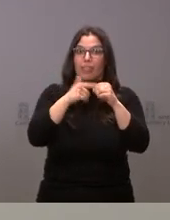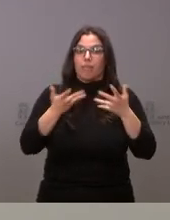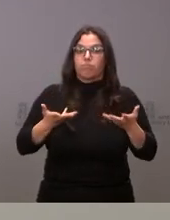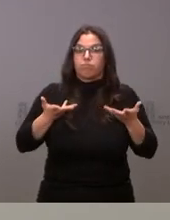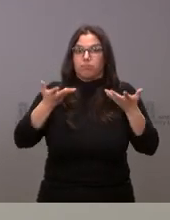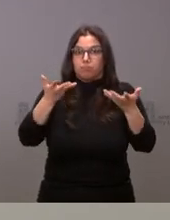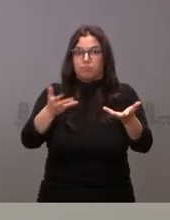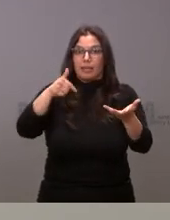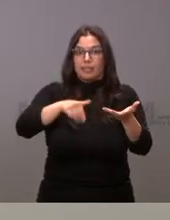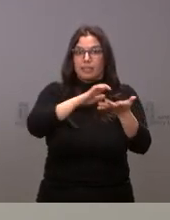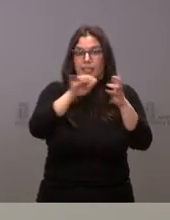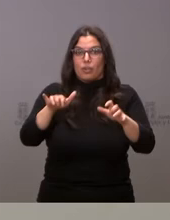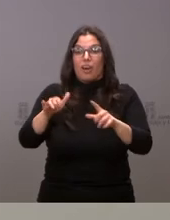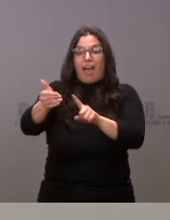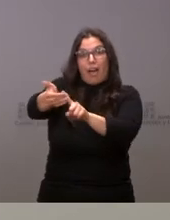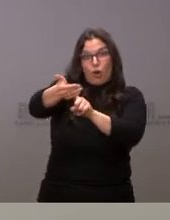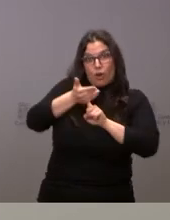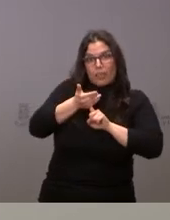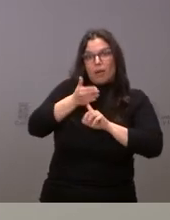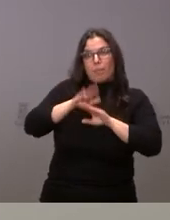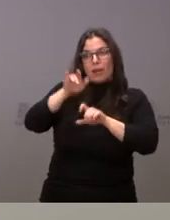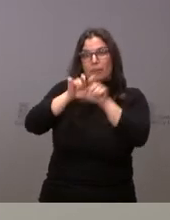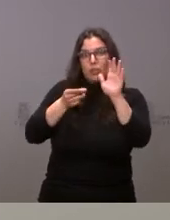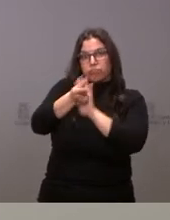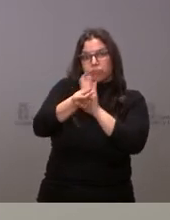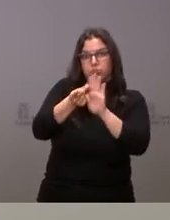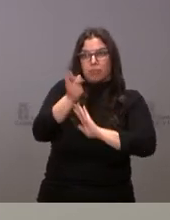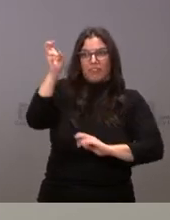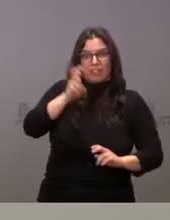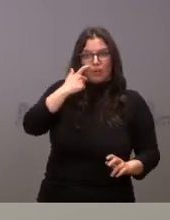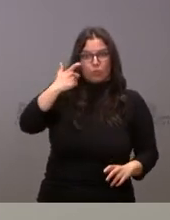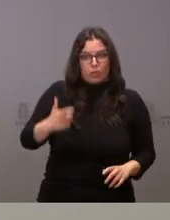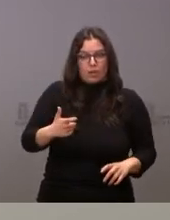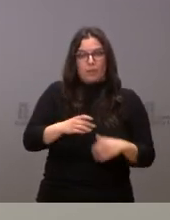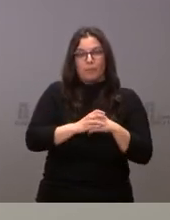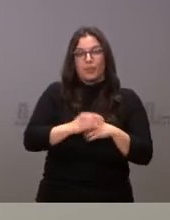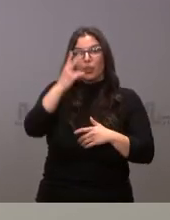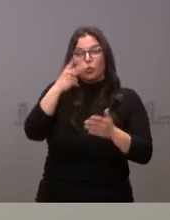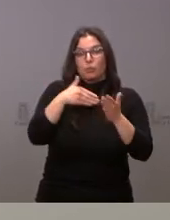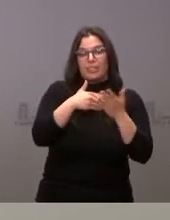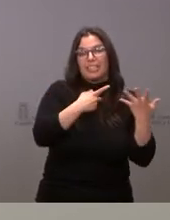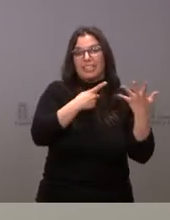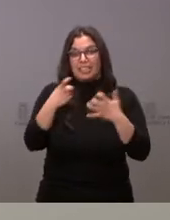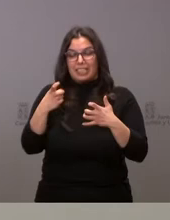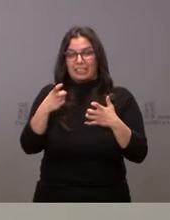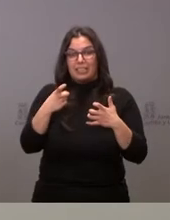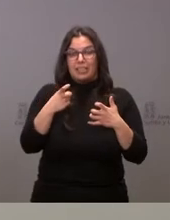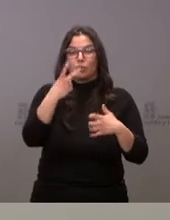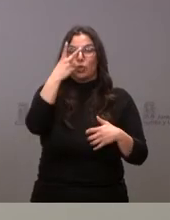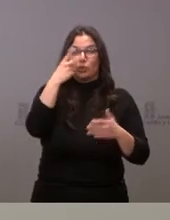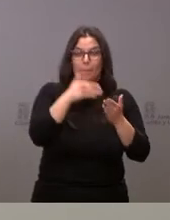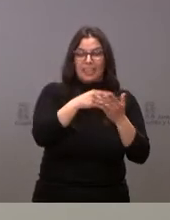Castilla y León de acogida para las personas que provengan de Ucrania más de 2.600 en concreto 2